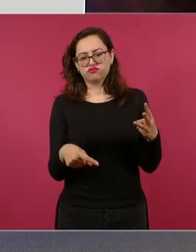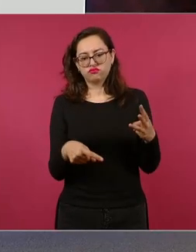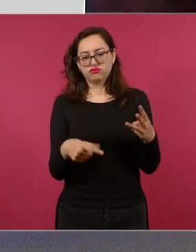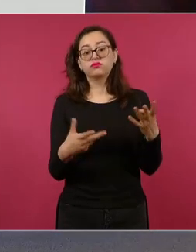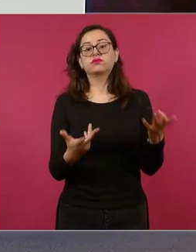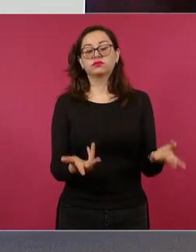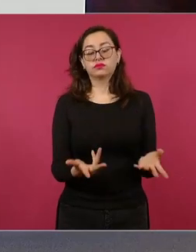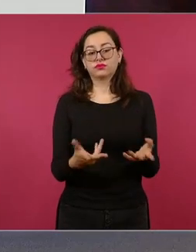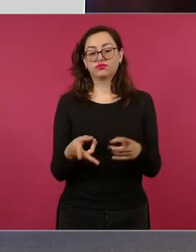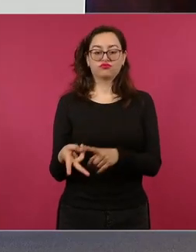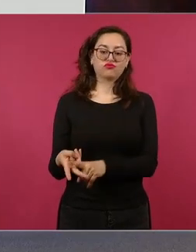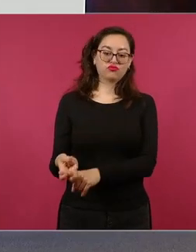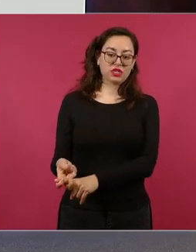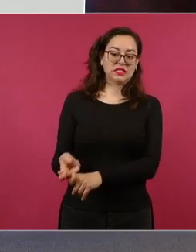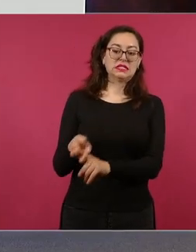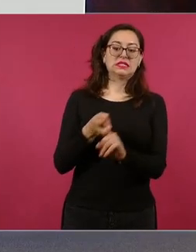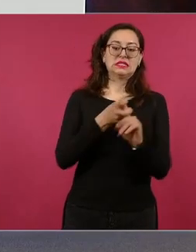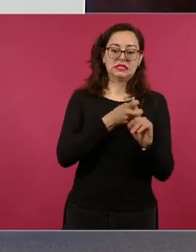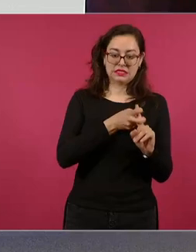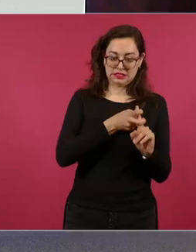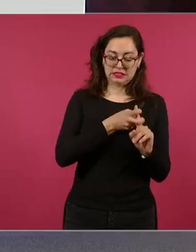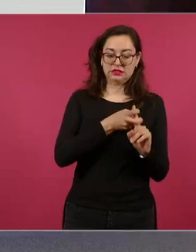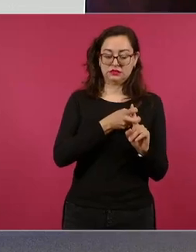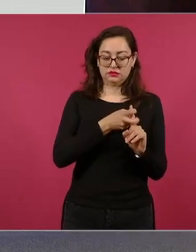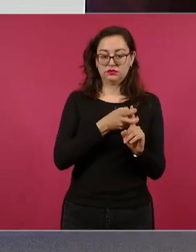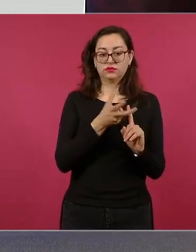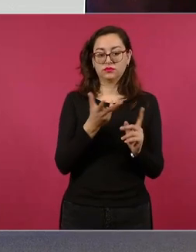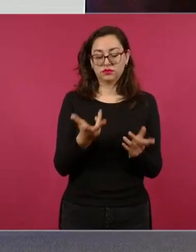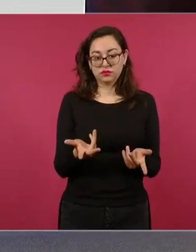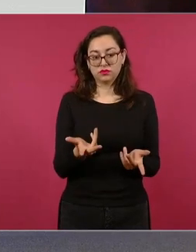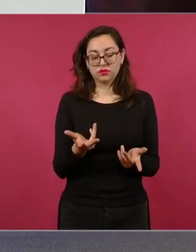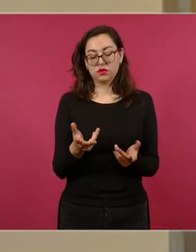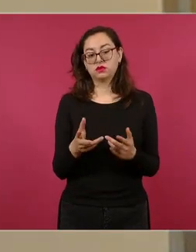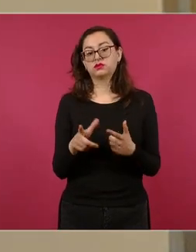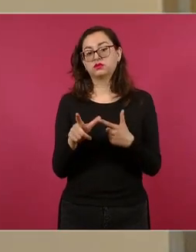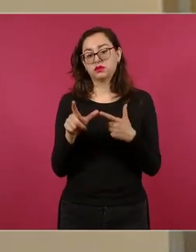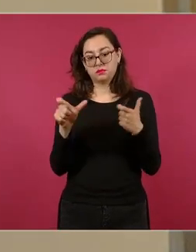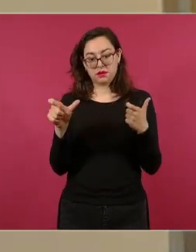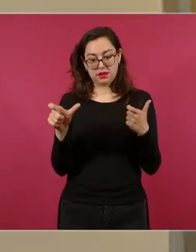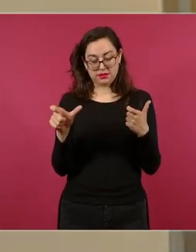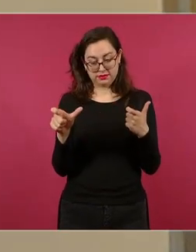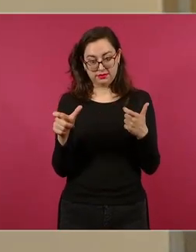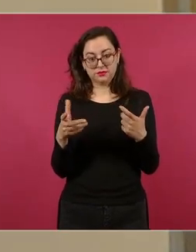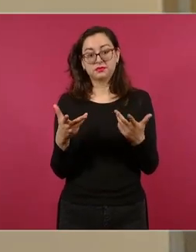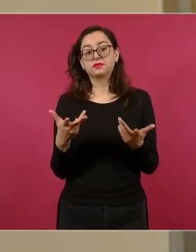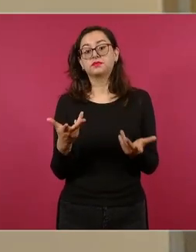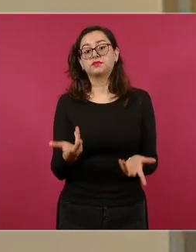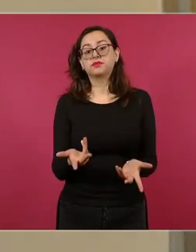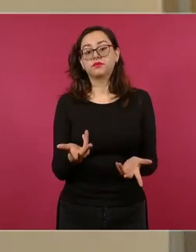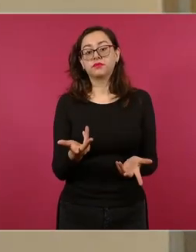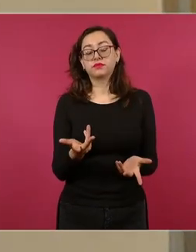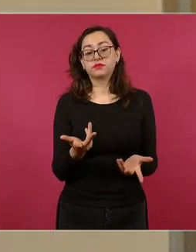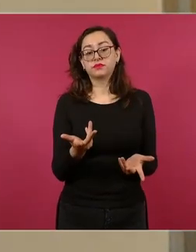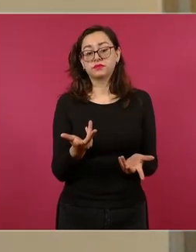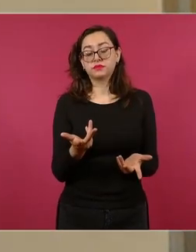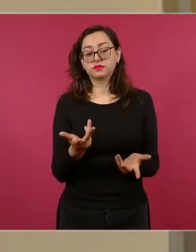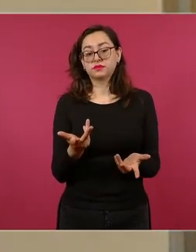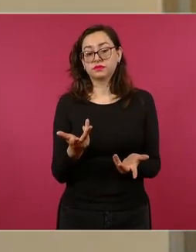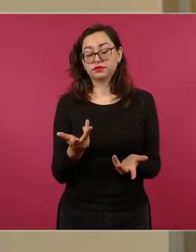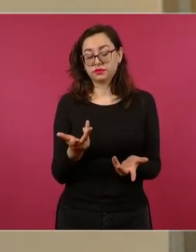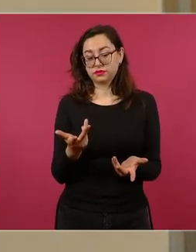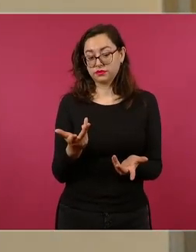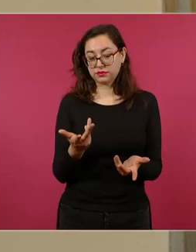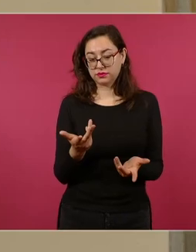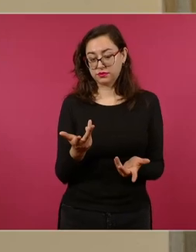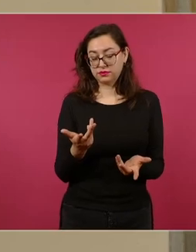delitos de privación de la libertad en su modalidad de secuestro exprés para cometer el delito de robo